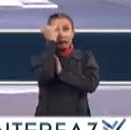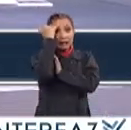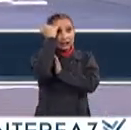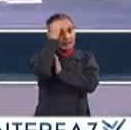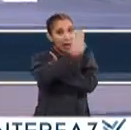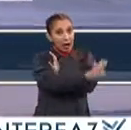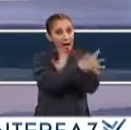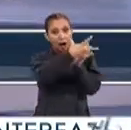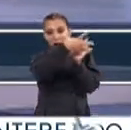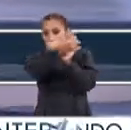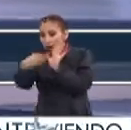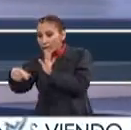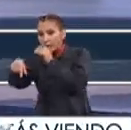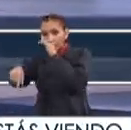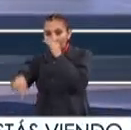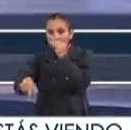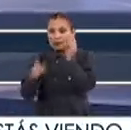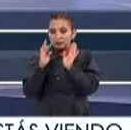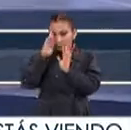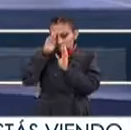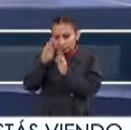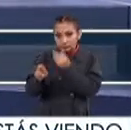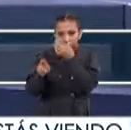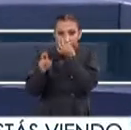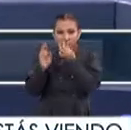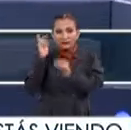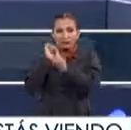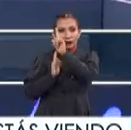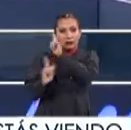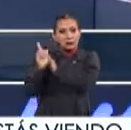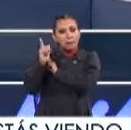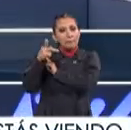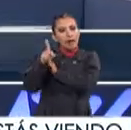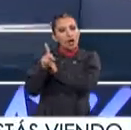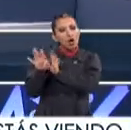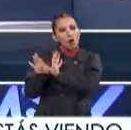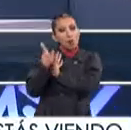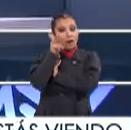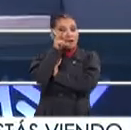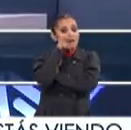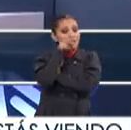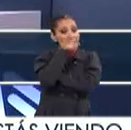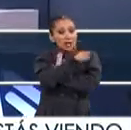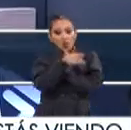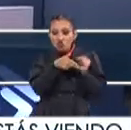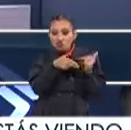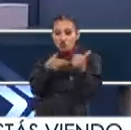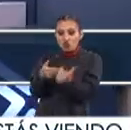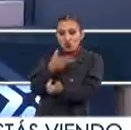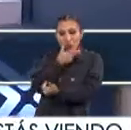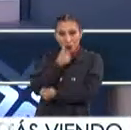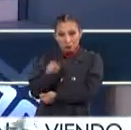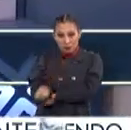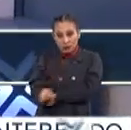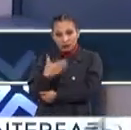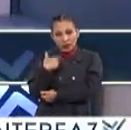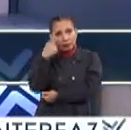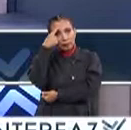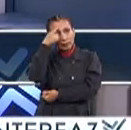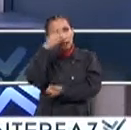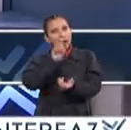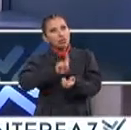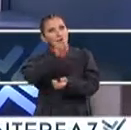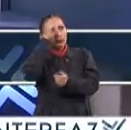la India Se incorpora al culto Lo incorporan los griegos Al culto Pero justo como trae el vino Y le da el vino A los hombres Le produce a